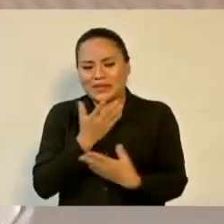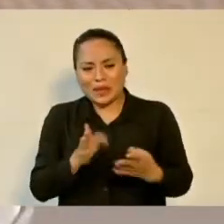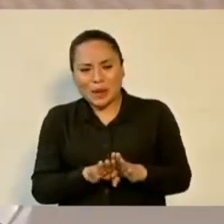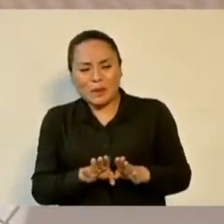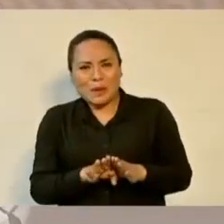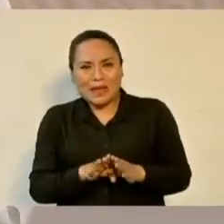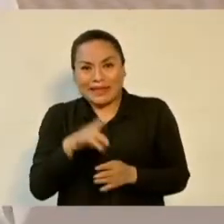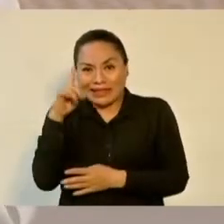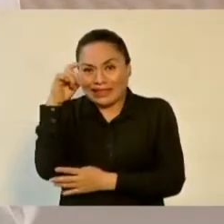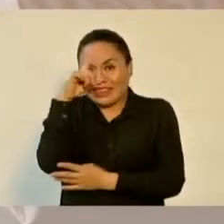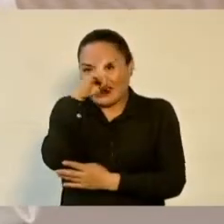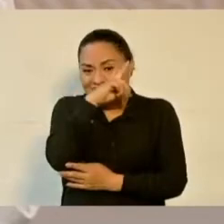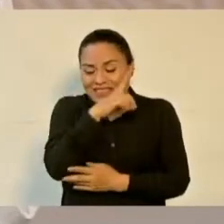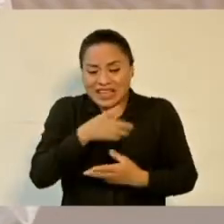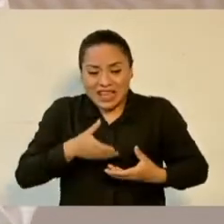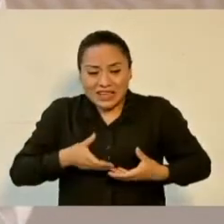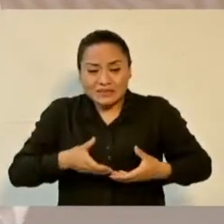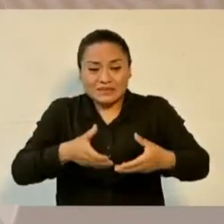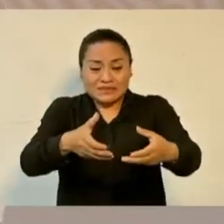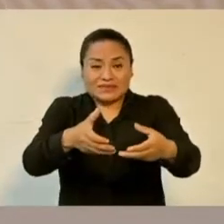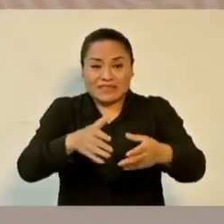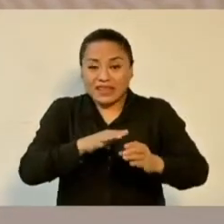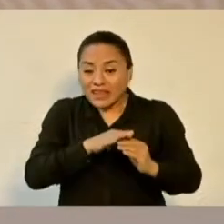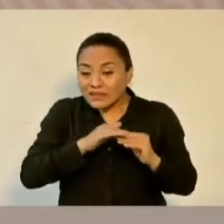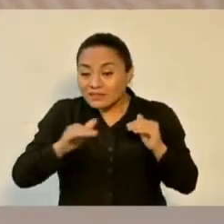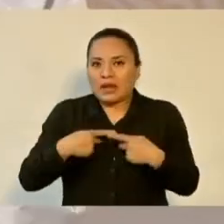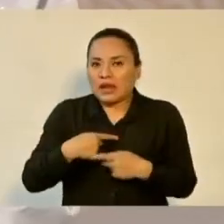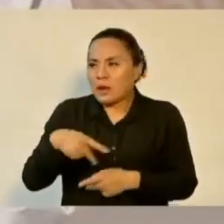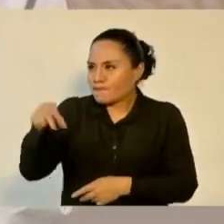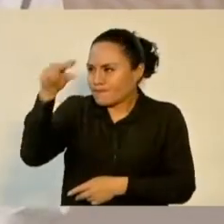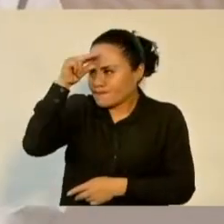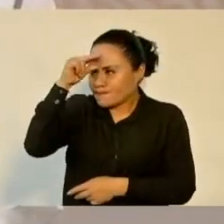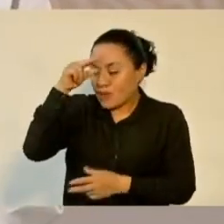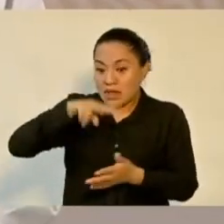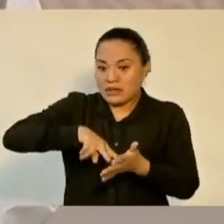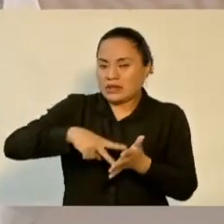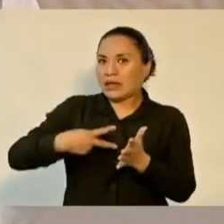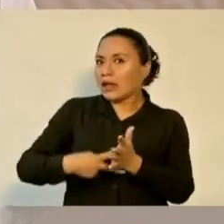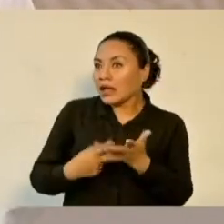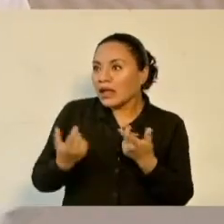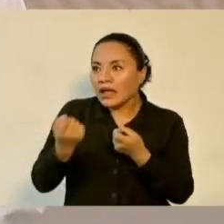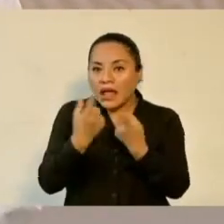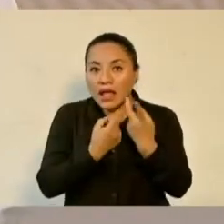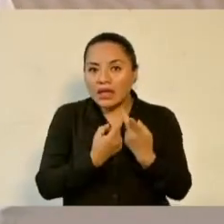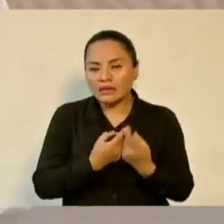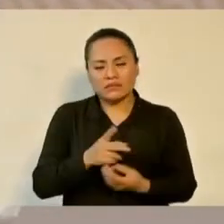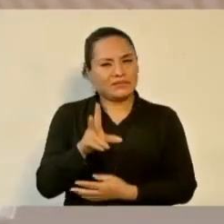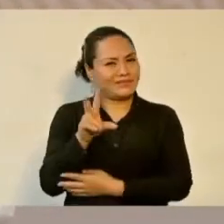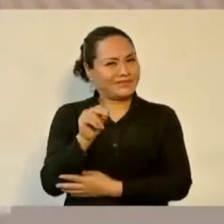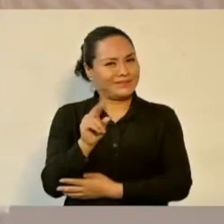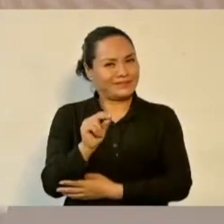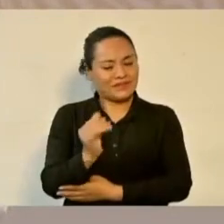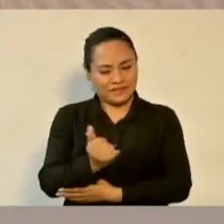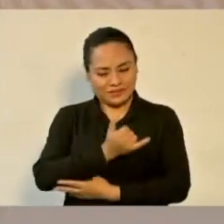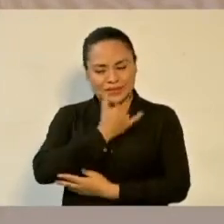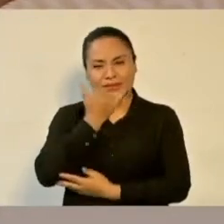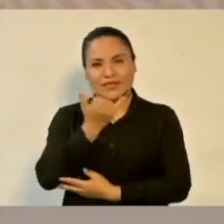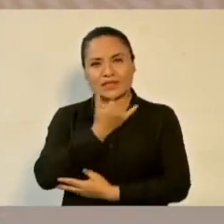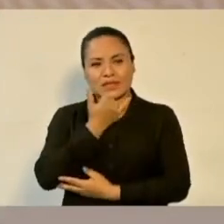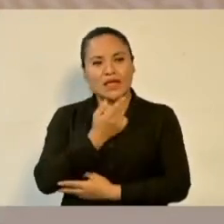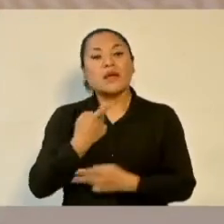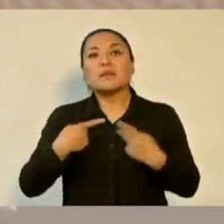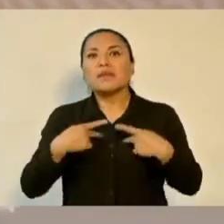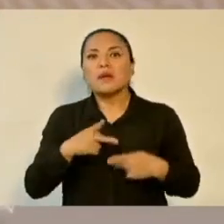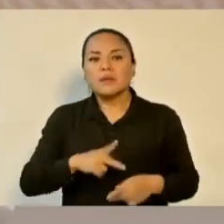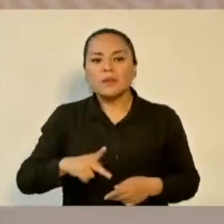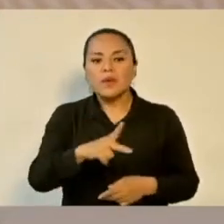es muy complicado hacer una escuela, se equivocan, el pueblo es sabio, cómo no van